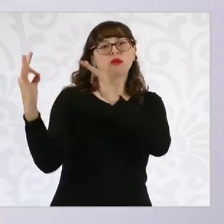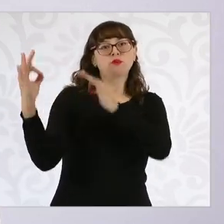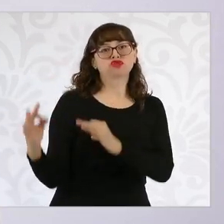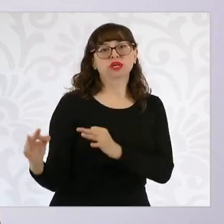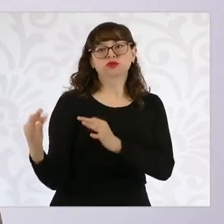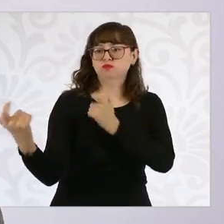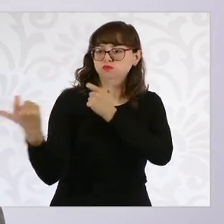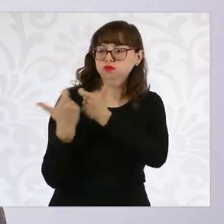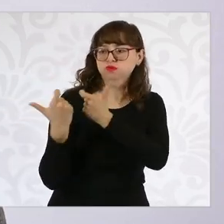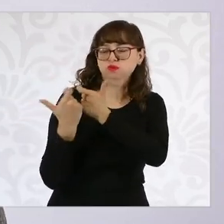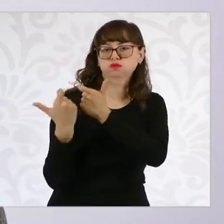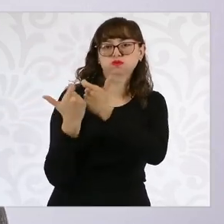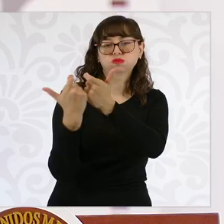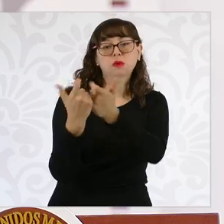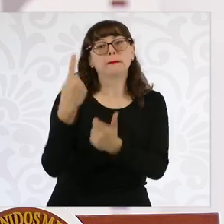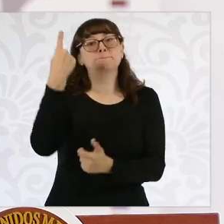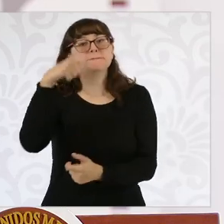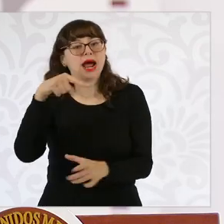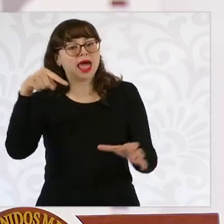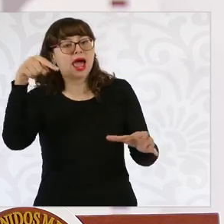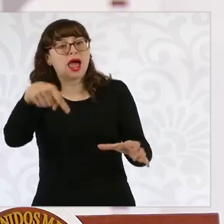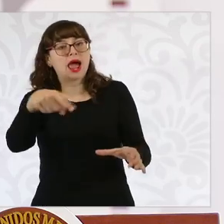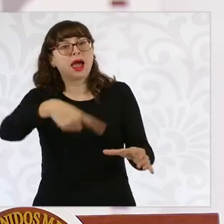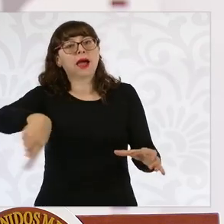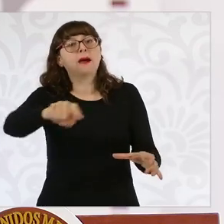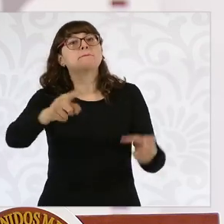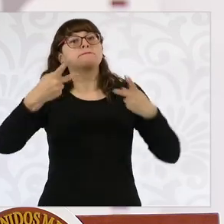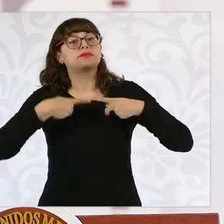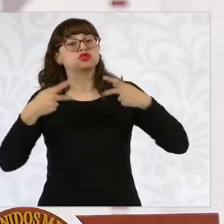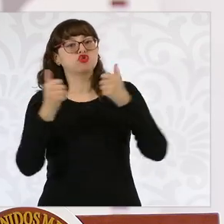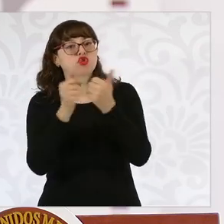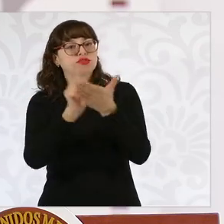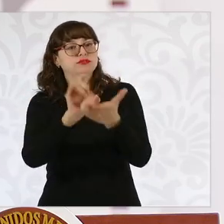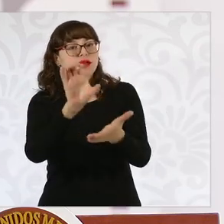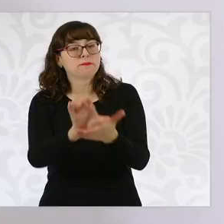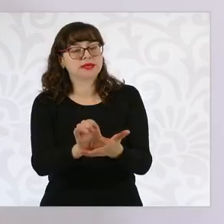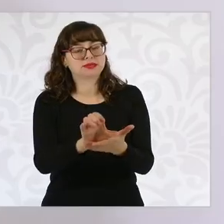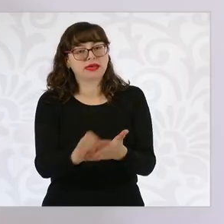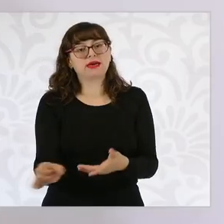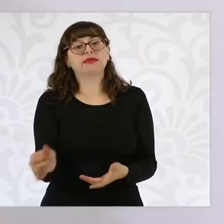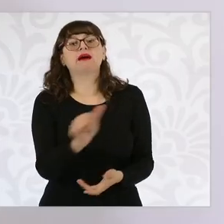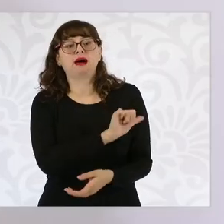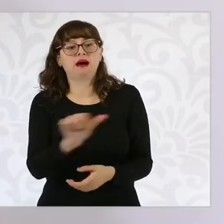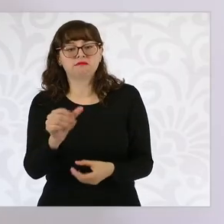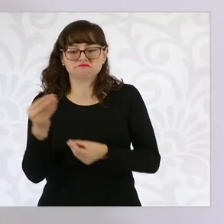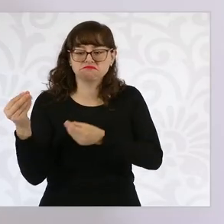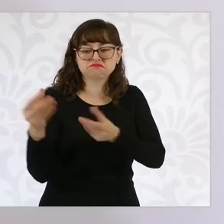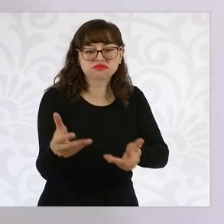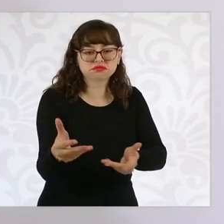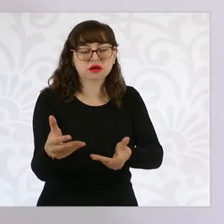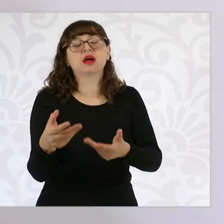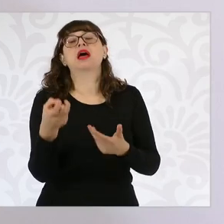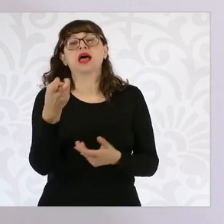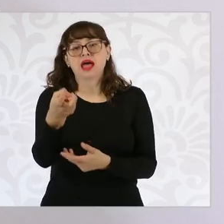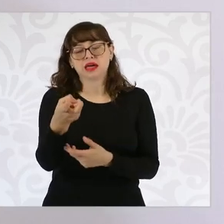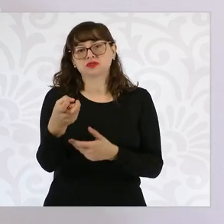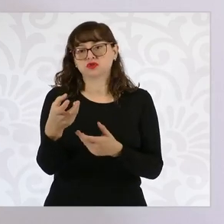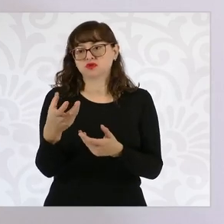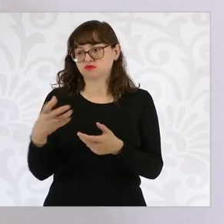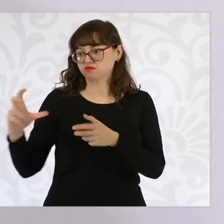participación de la inversión del estado y del gobierno federal, de tal manera que esta